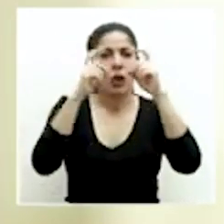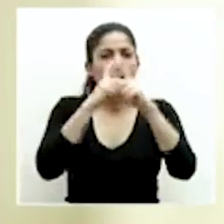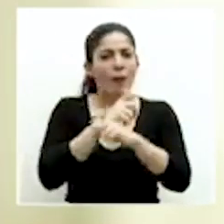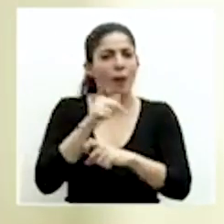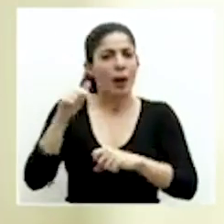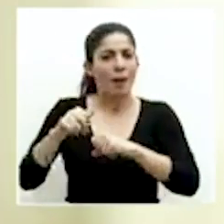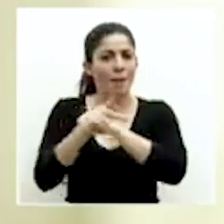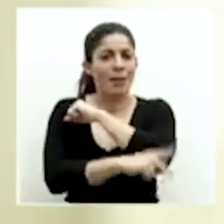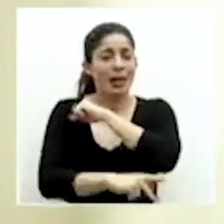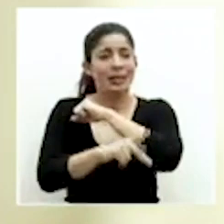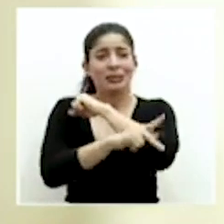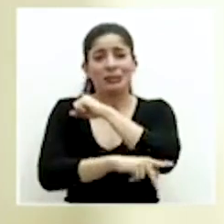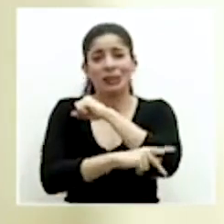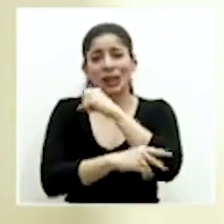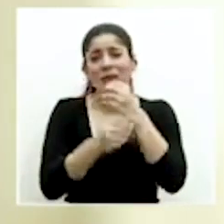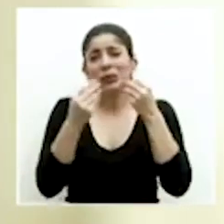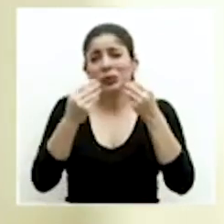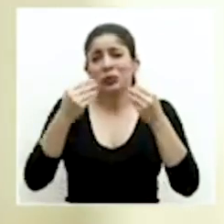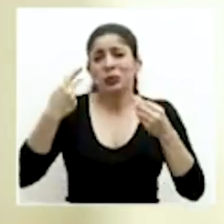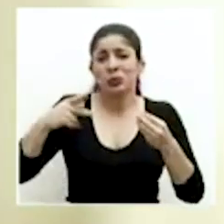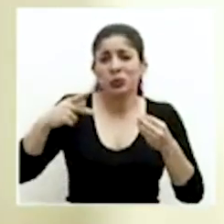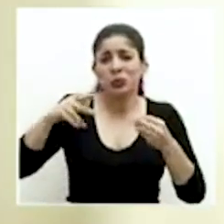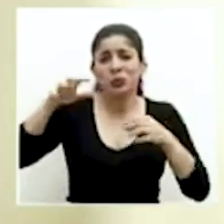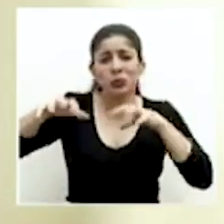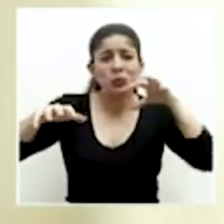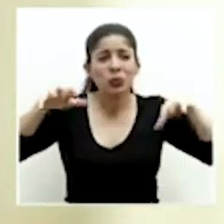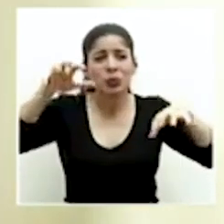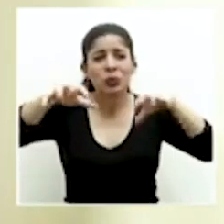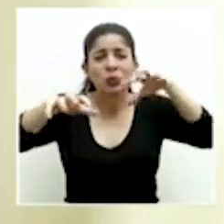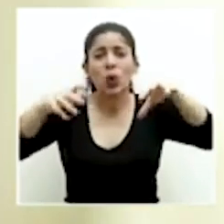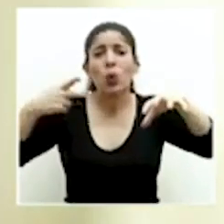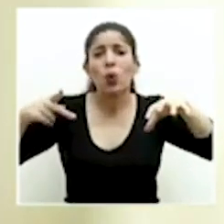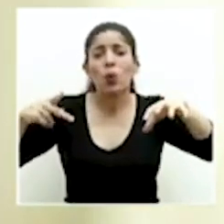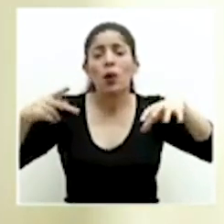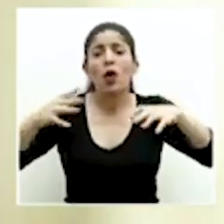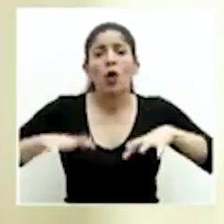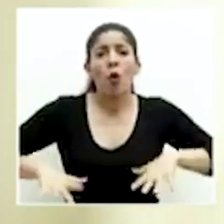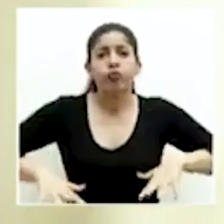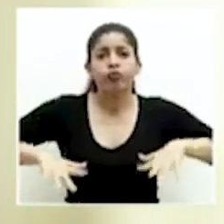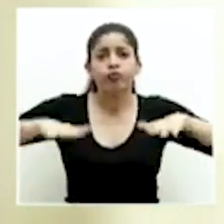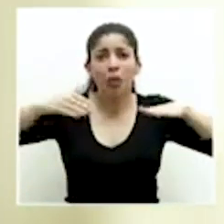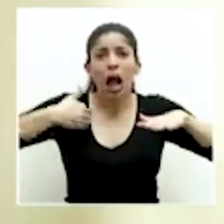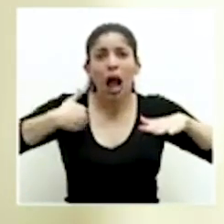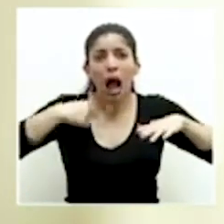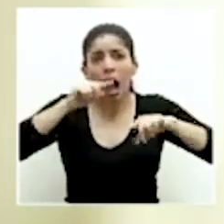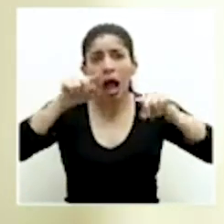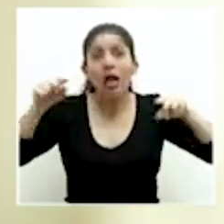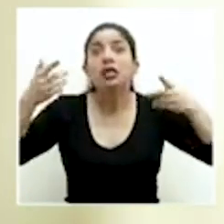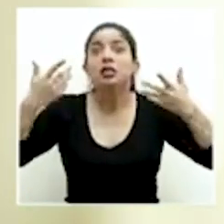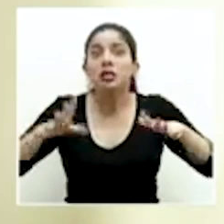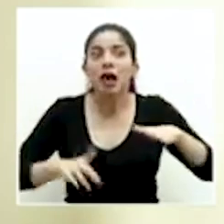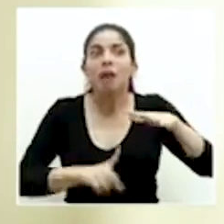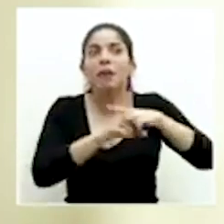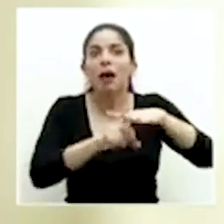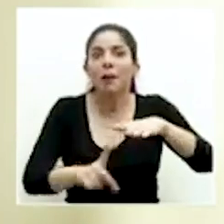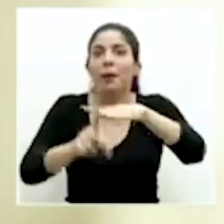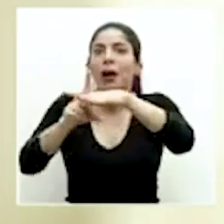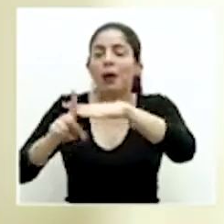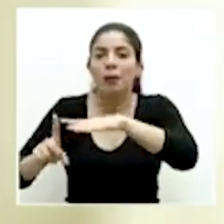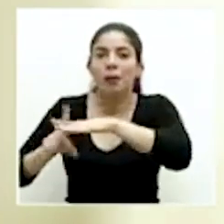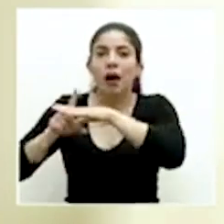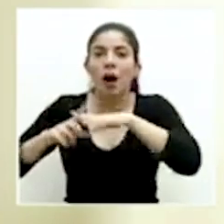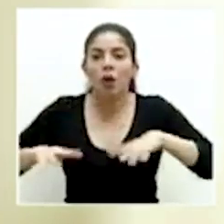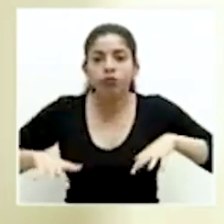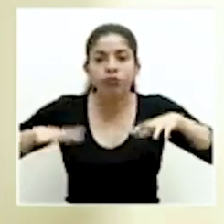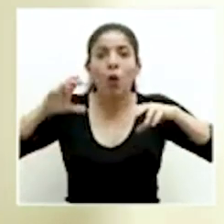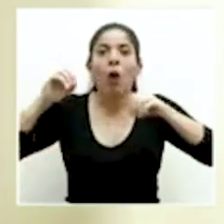un país multiamenaza, con zonas propensas a inundación, y ya estamos teniendo eventos de inundación y